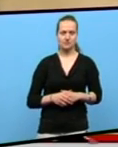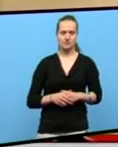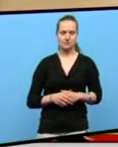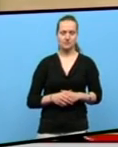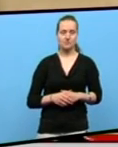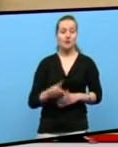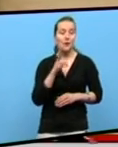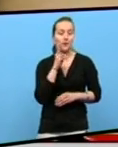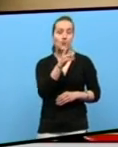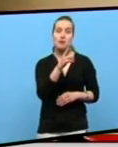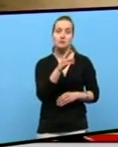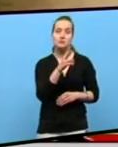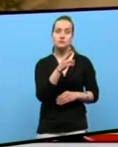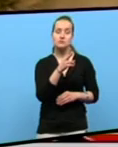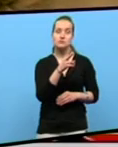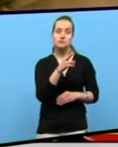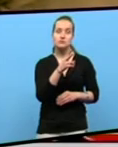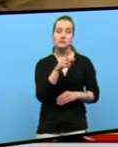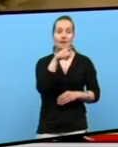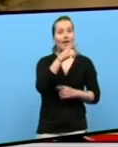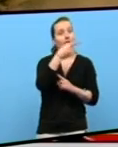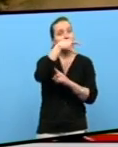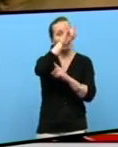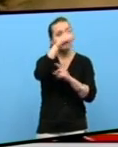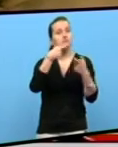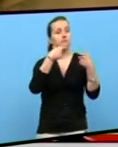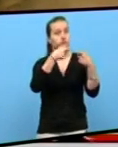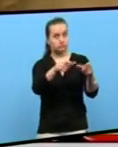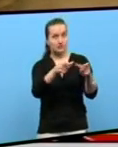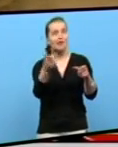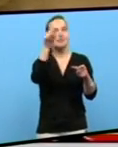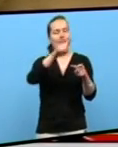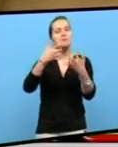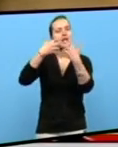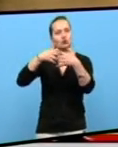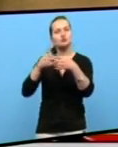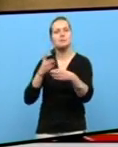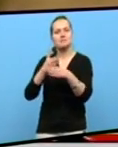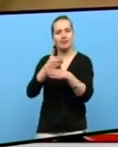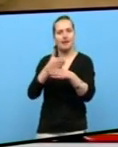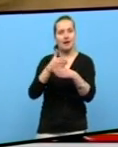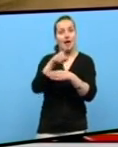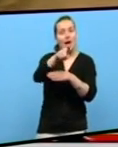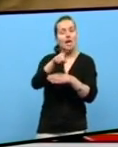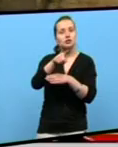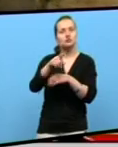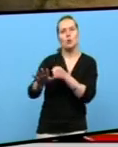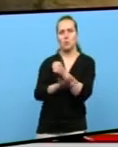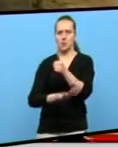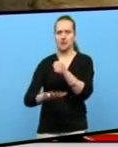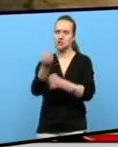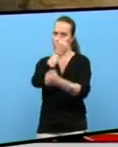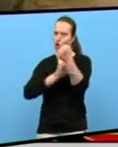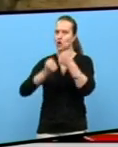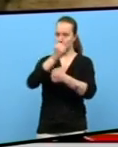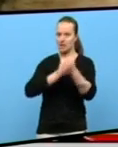Veremos así, que a gandería, así como a industria madereira, é a fonte de ingresos da comarca